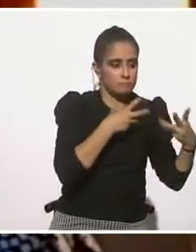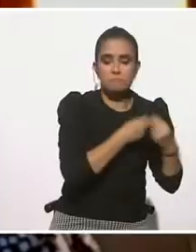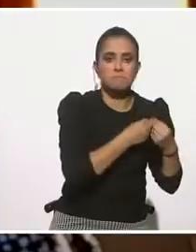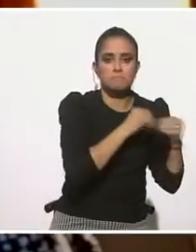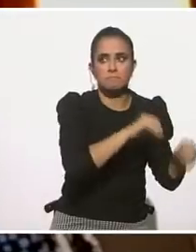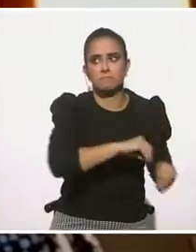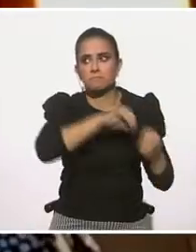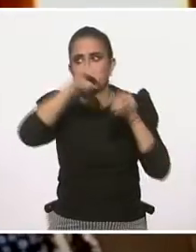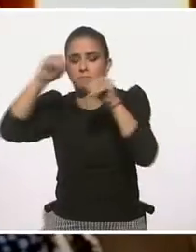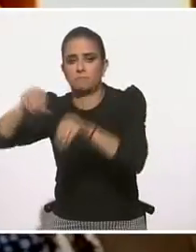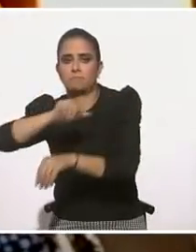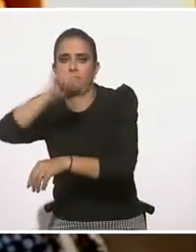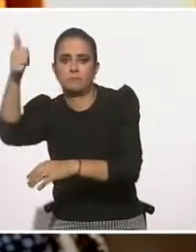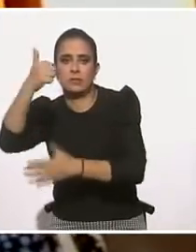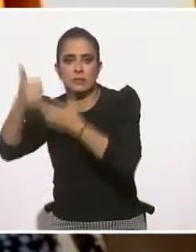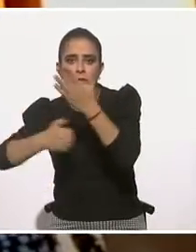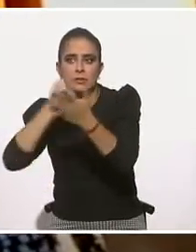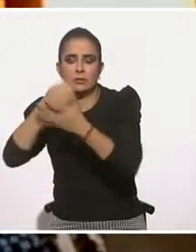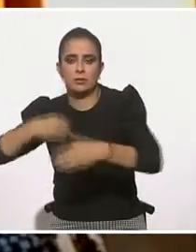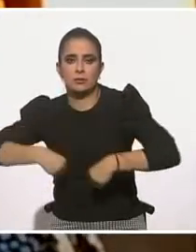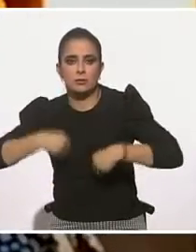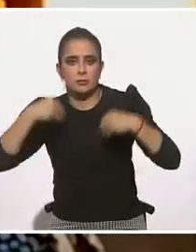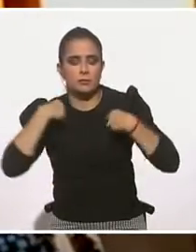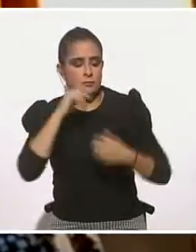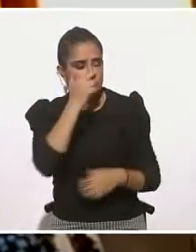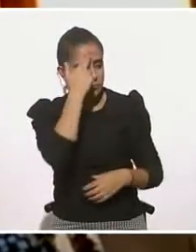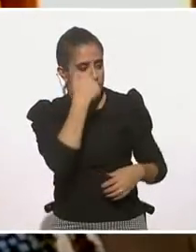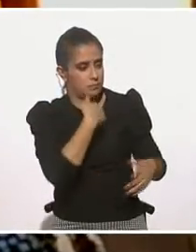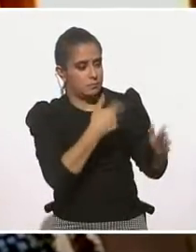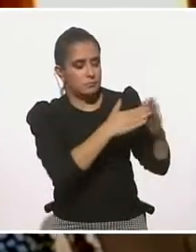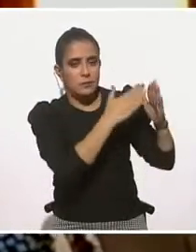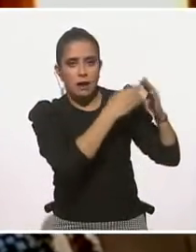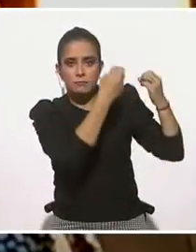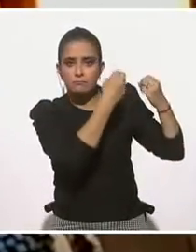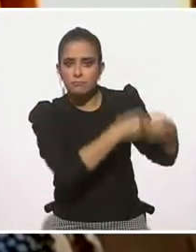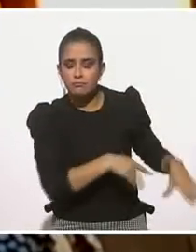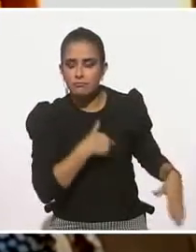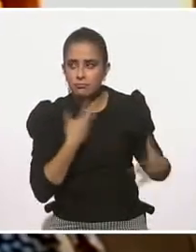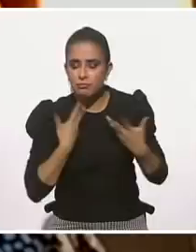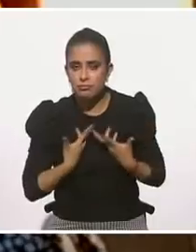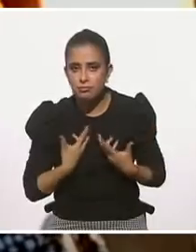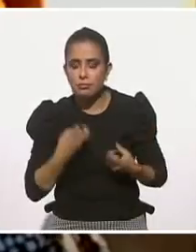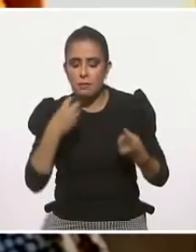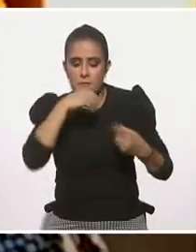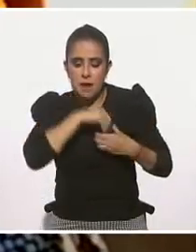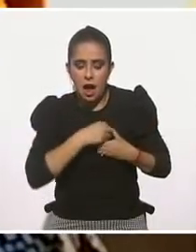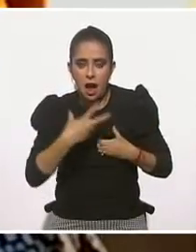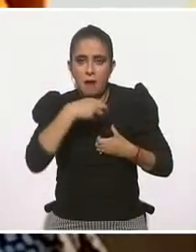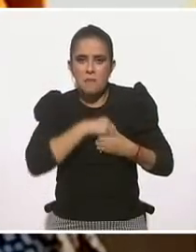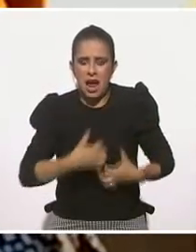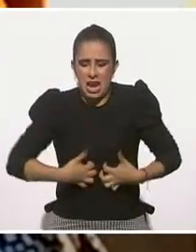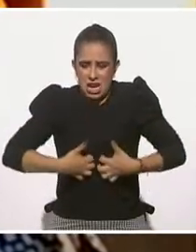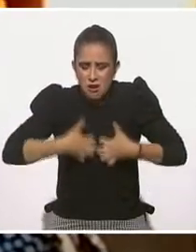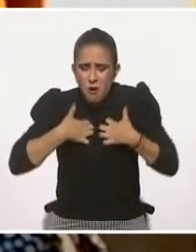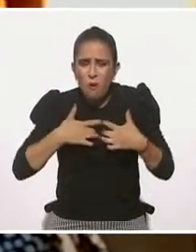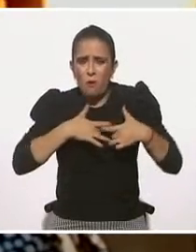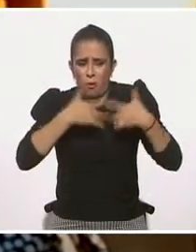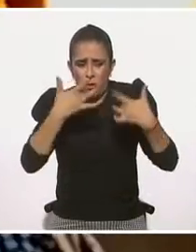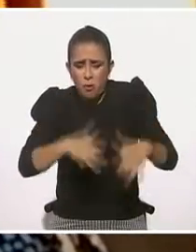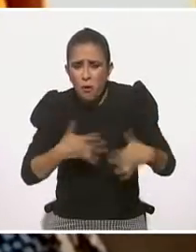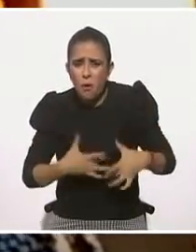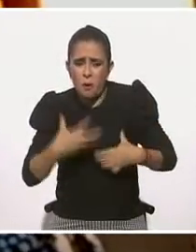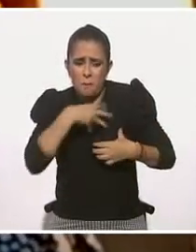Y entonces esa ira, ese enojo fue acumulándose y bueno, al final,